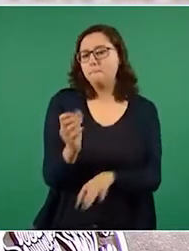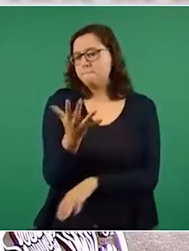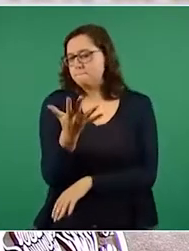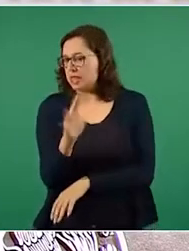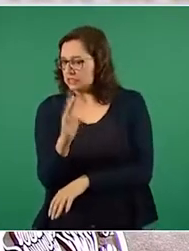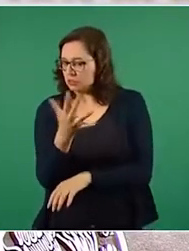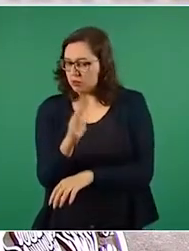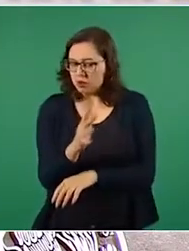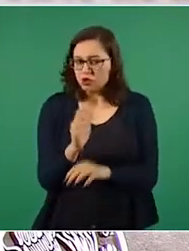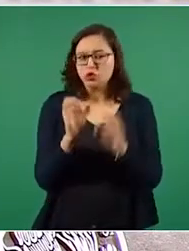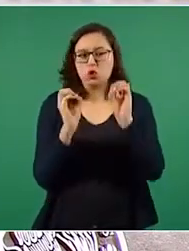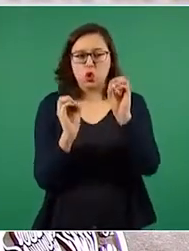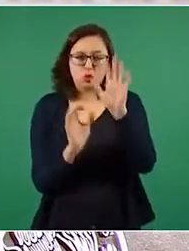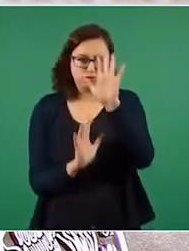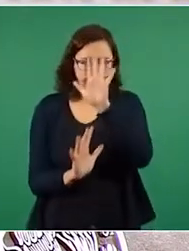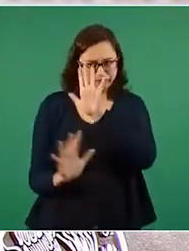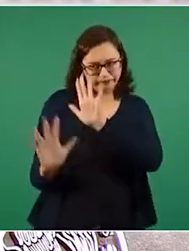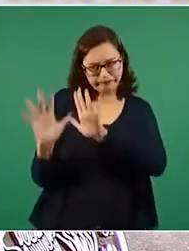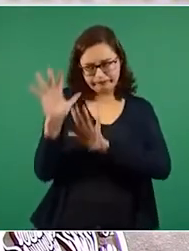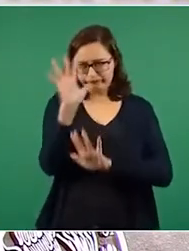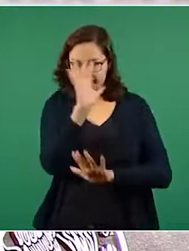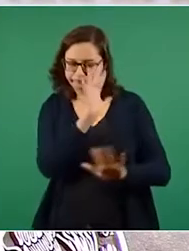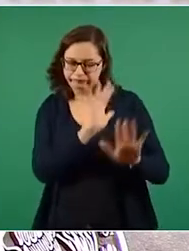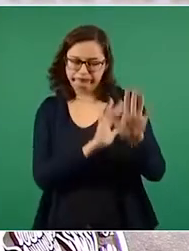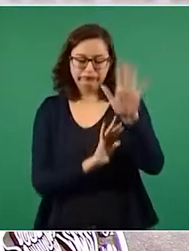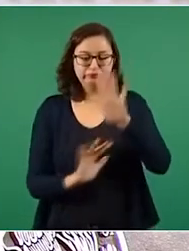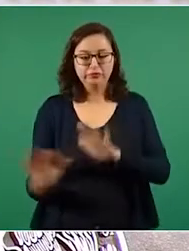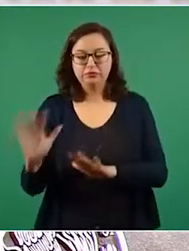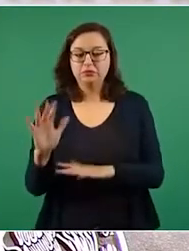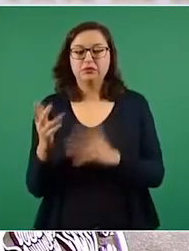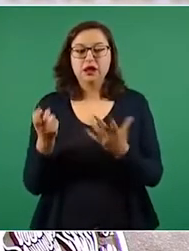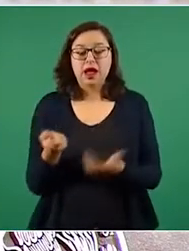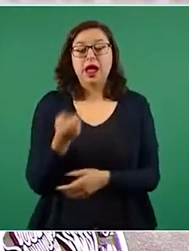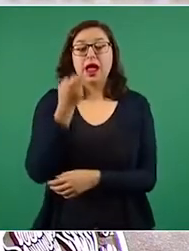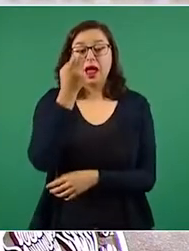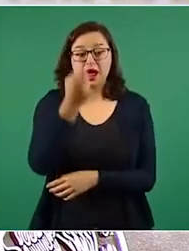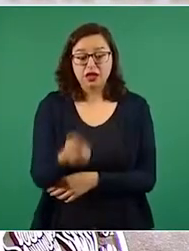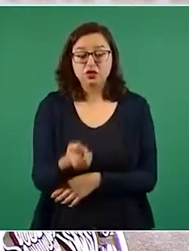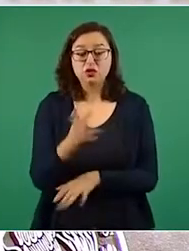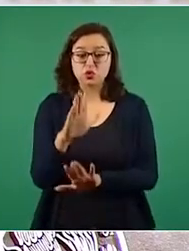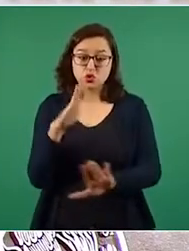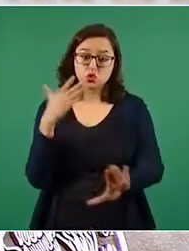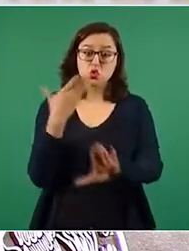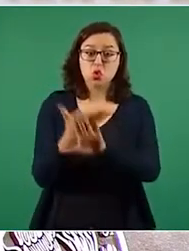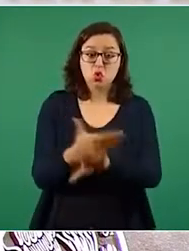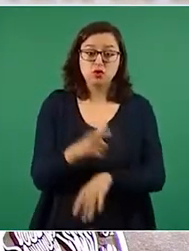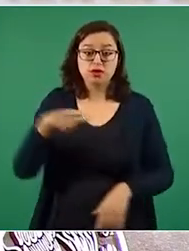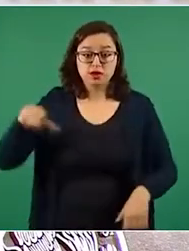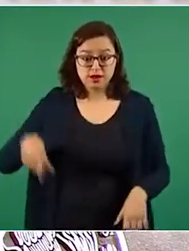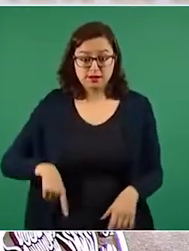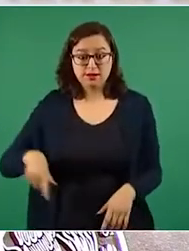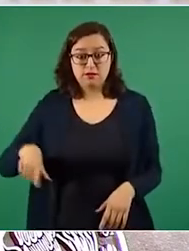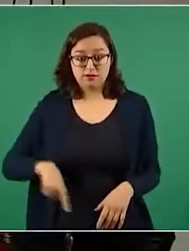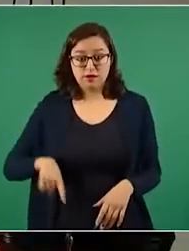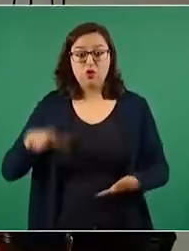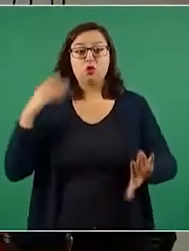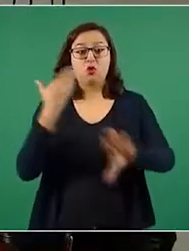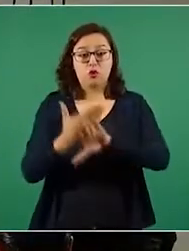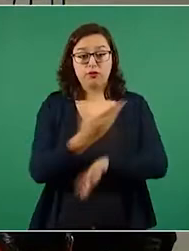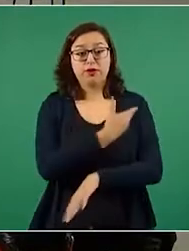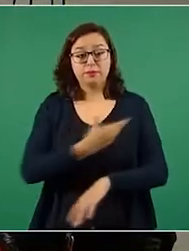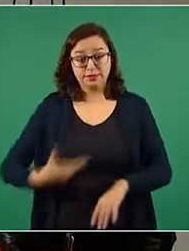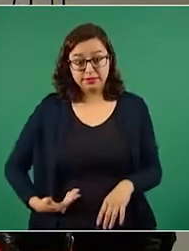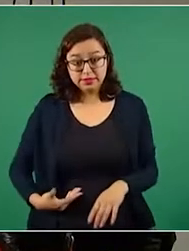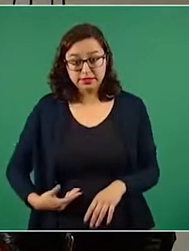noticias abiertamente tercibersadas que distorsionan las acciones del gobierno de la República o del presidente.